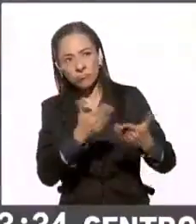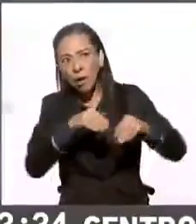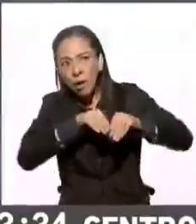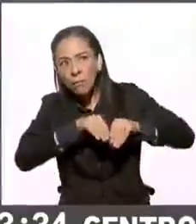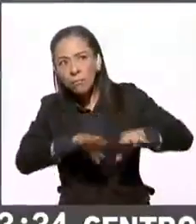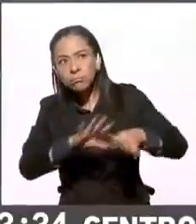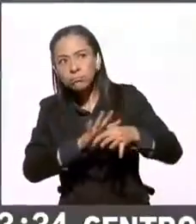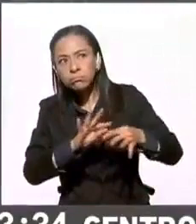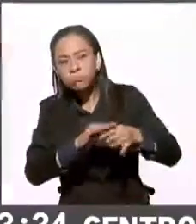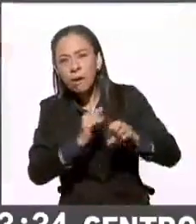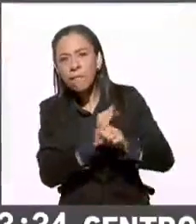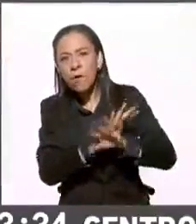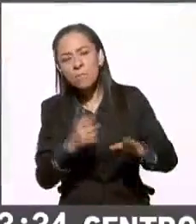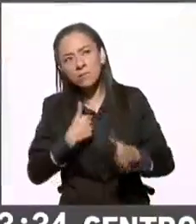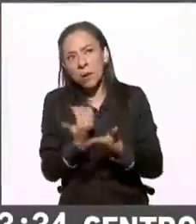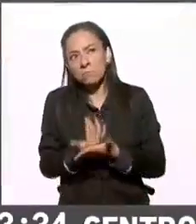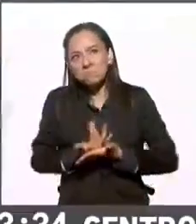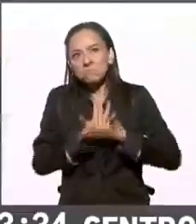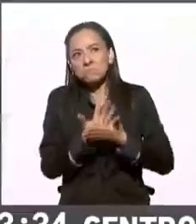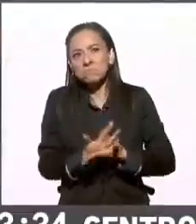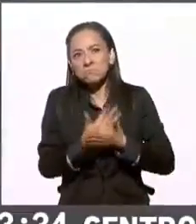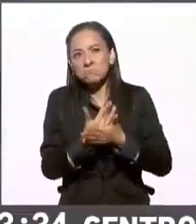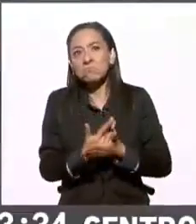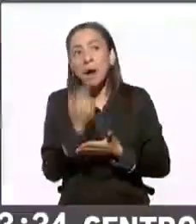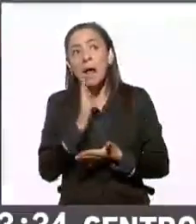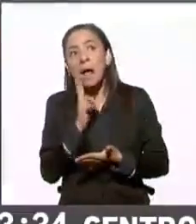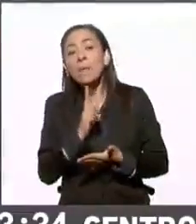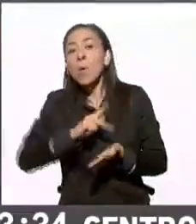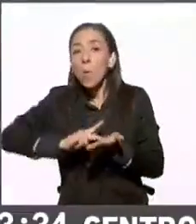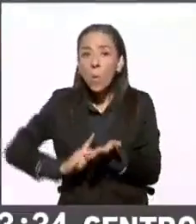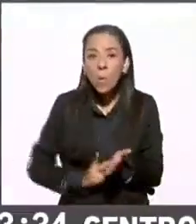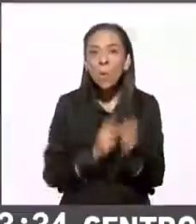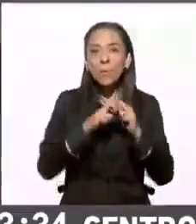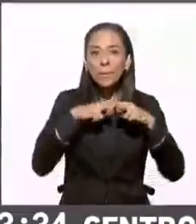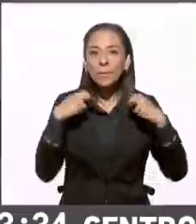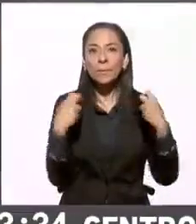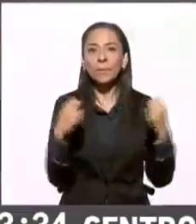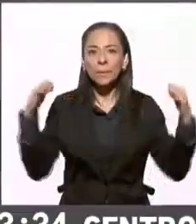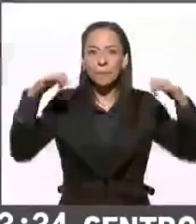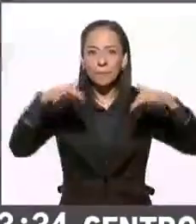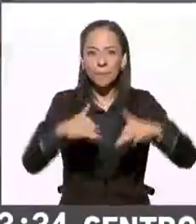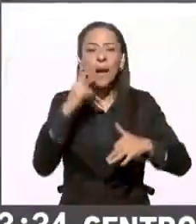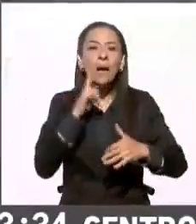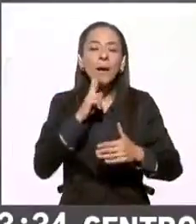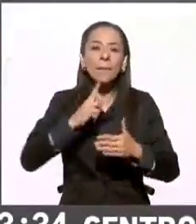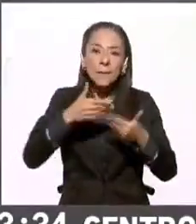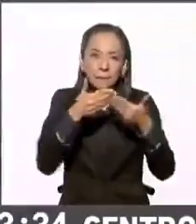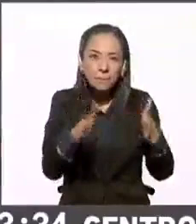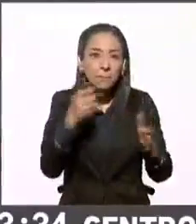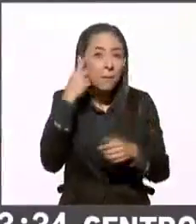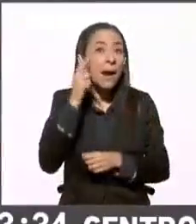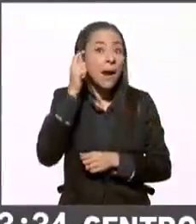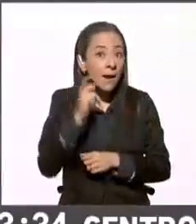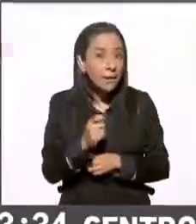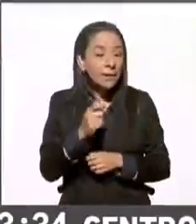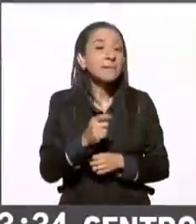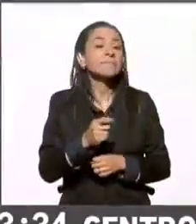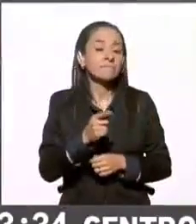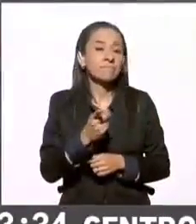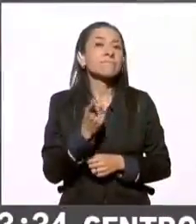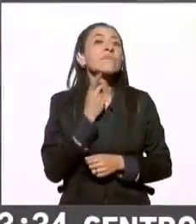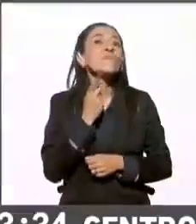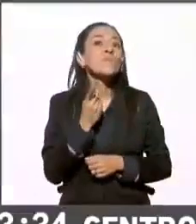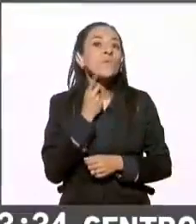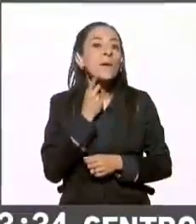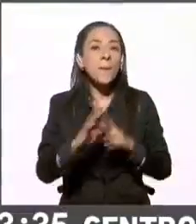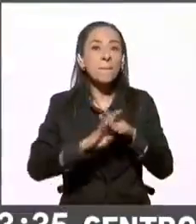repetimos, a la espera de que ya reinicie la sesión para dar a conocer al nuevo diputado migrante y